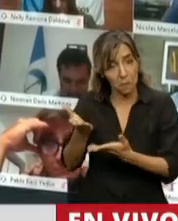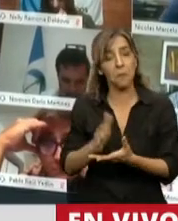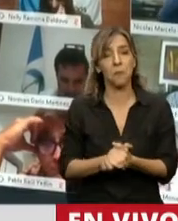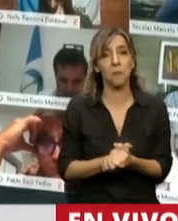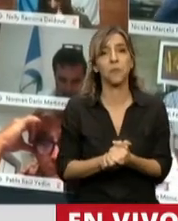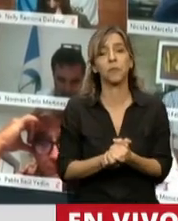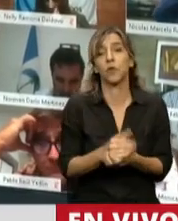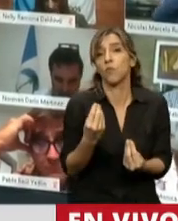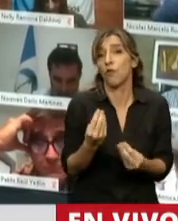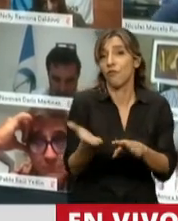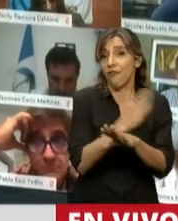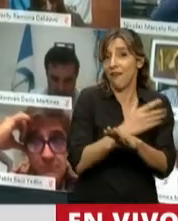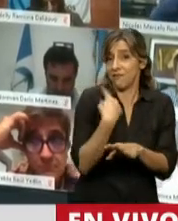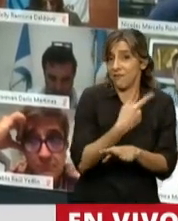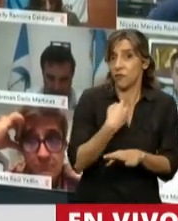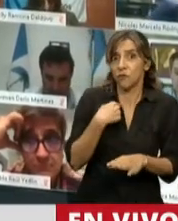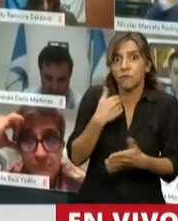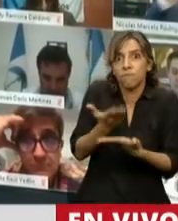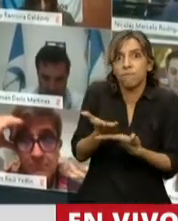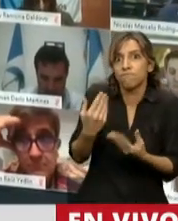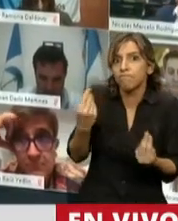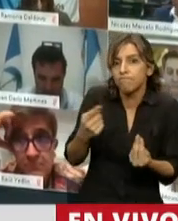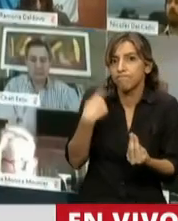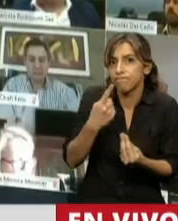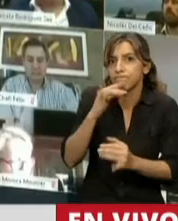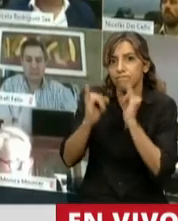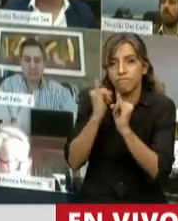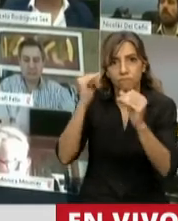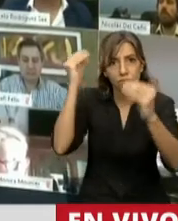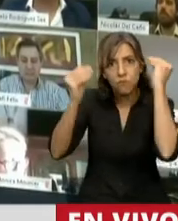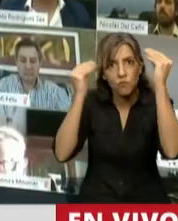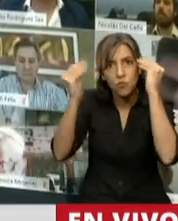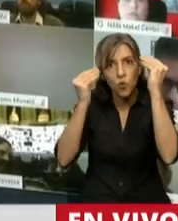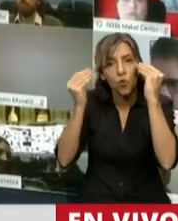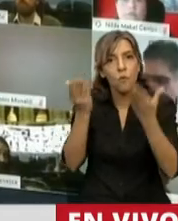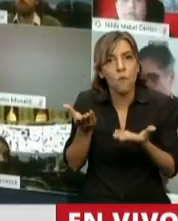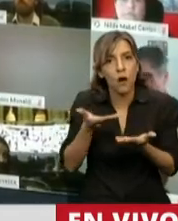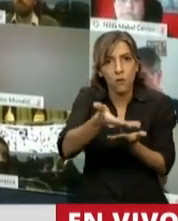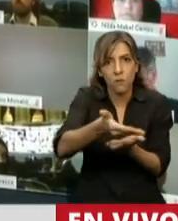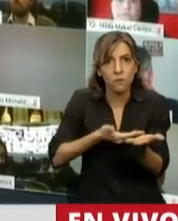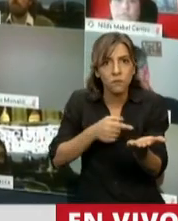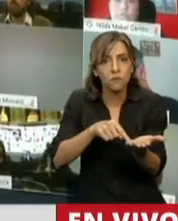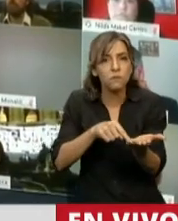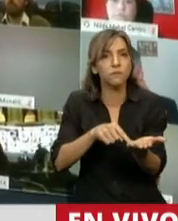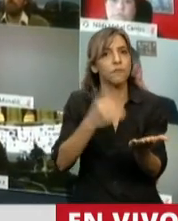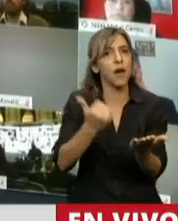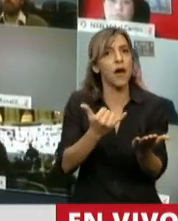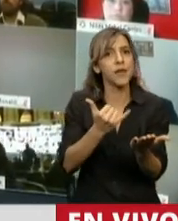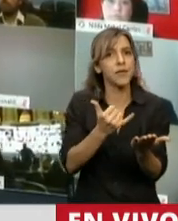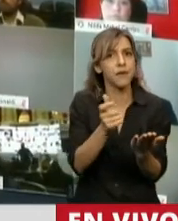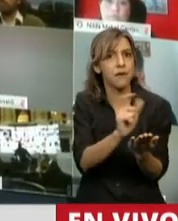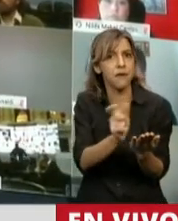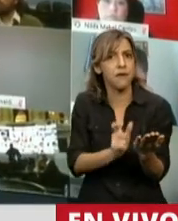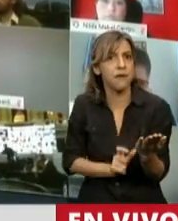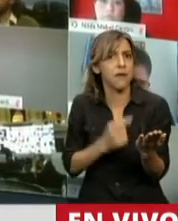apenas llegado el proyecto del Poder Ejecutivo, fue la variación del impuesto para